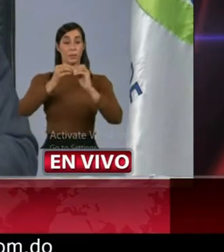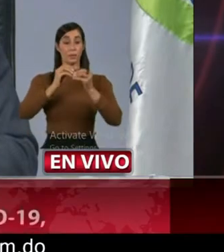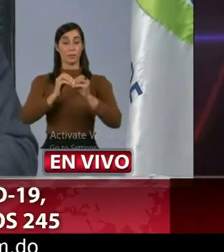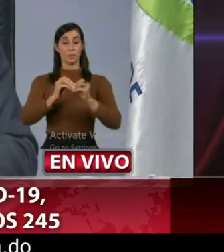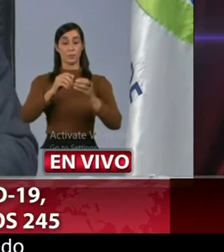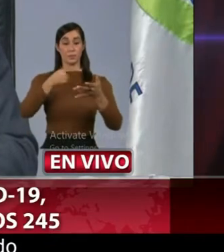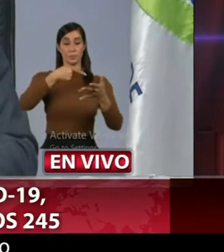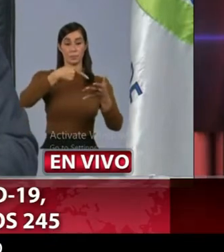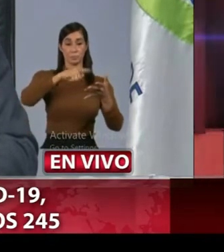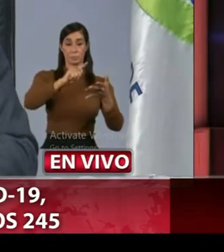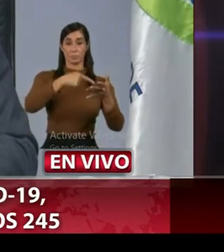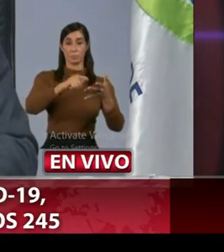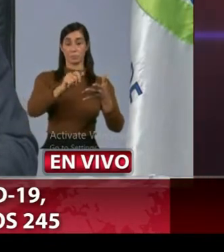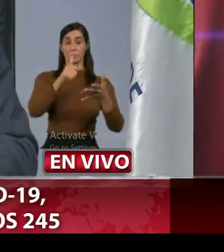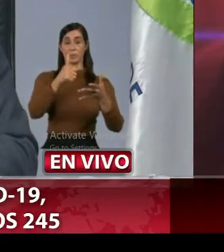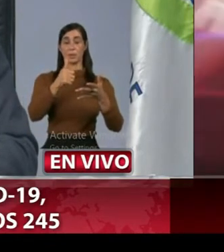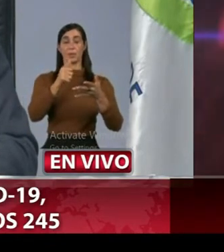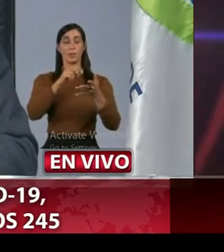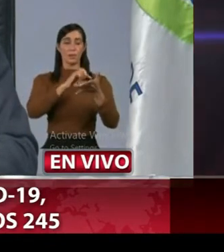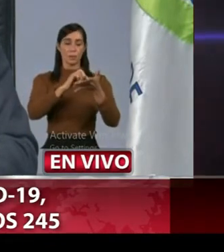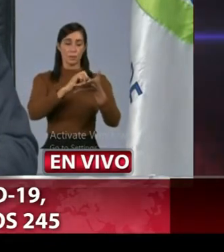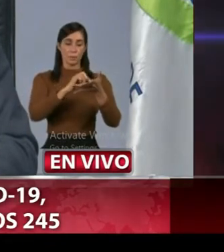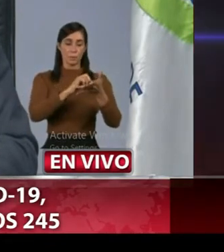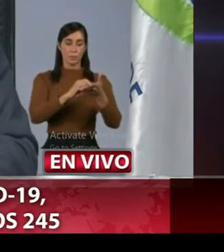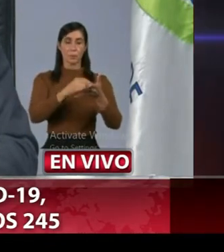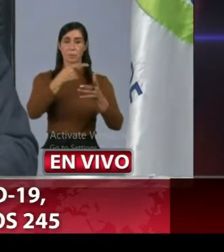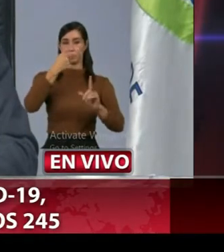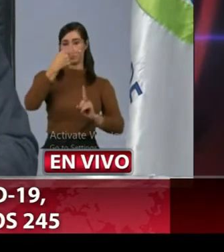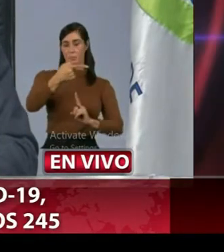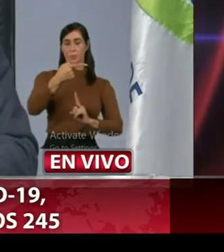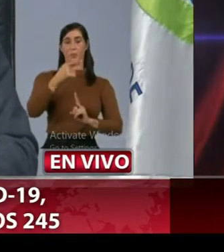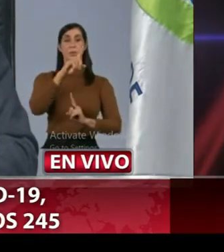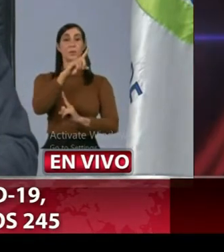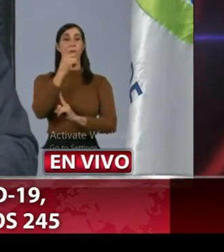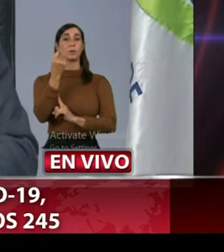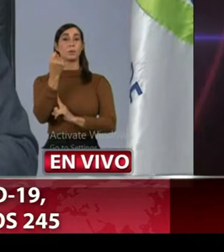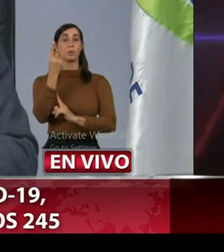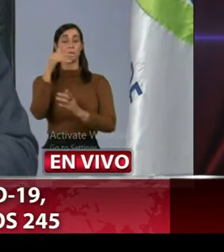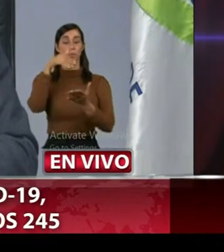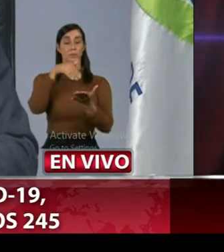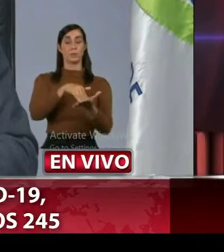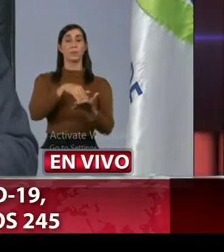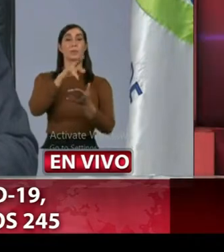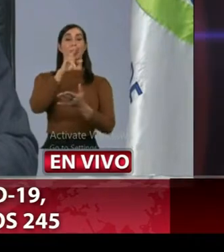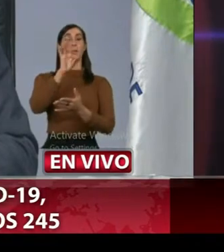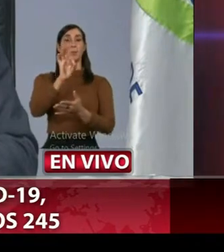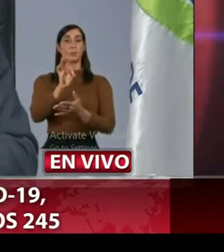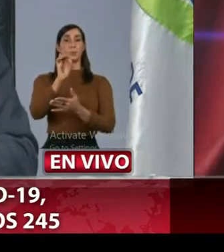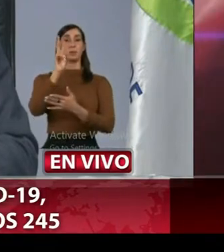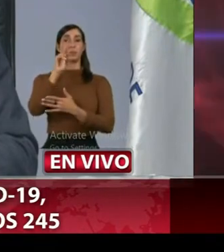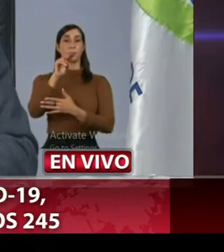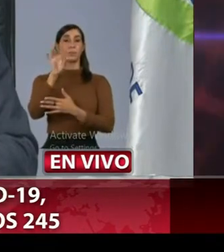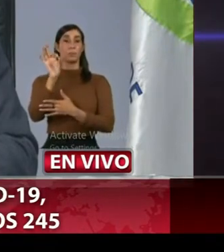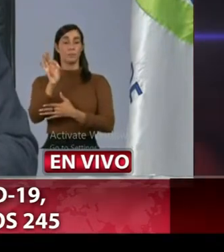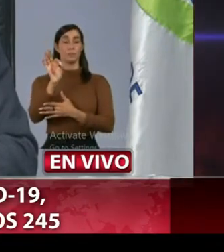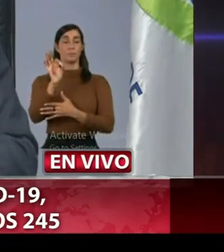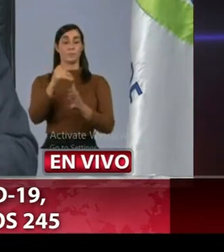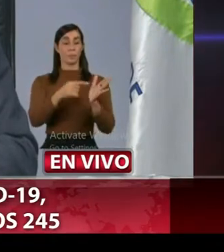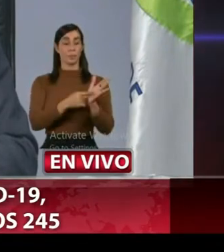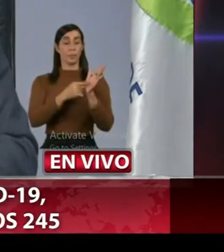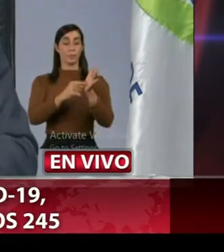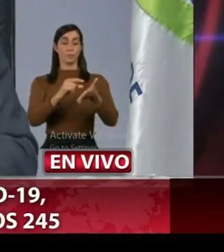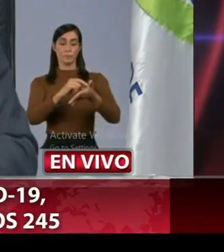descartados por PCR 11.929 las muestras